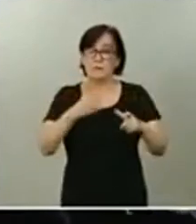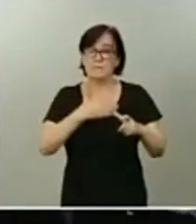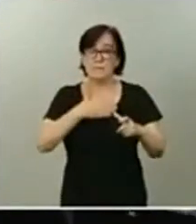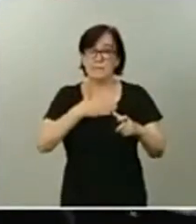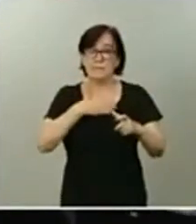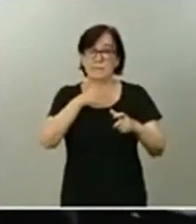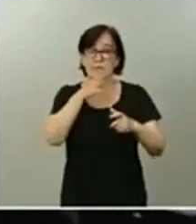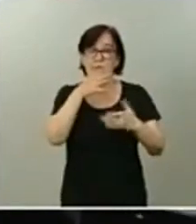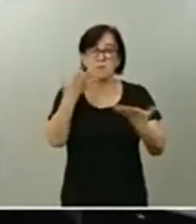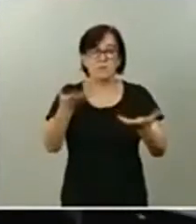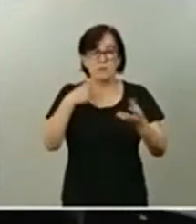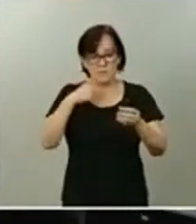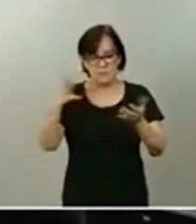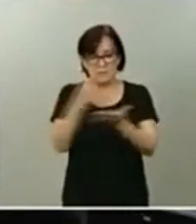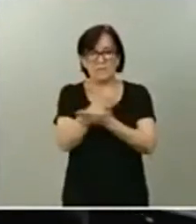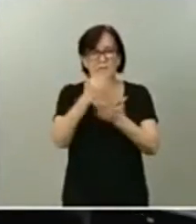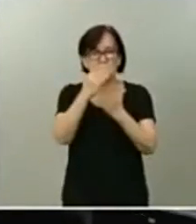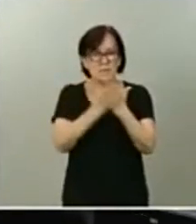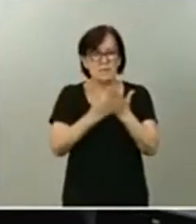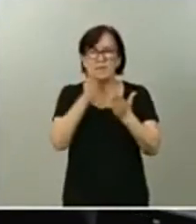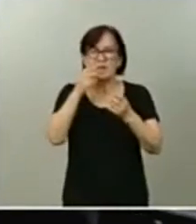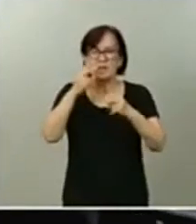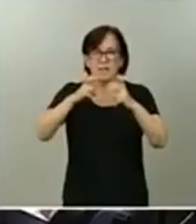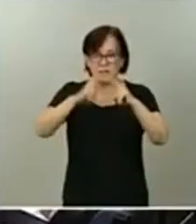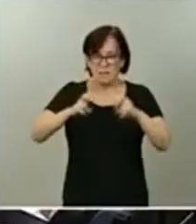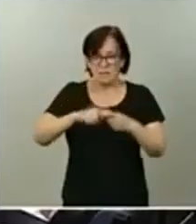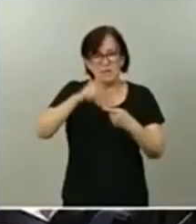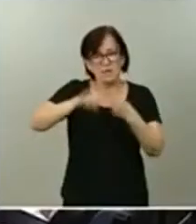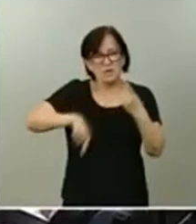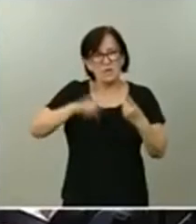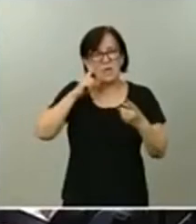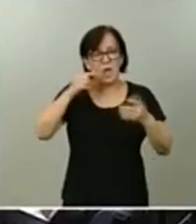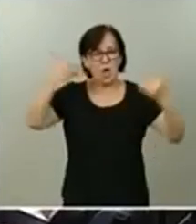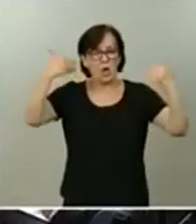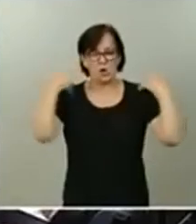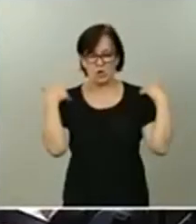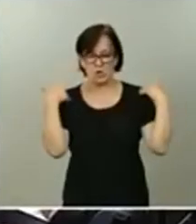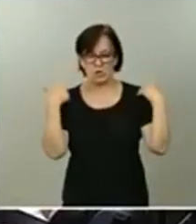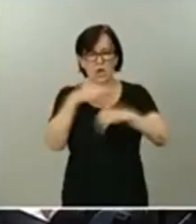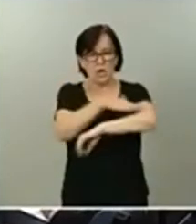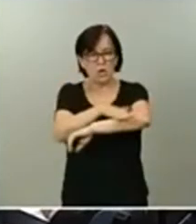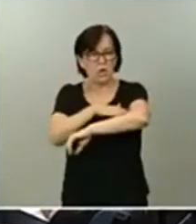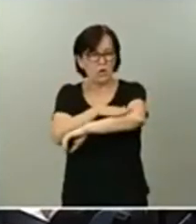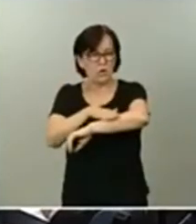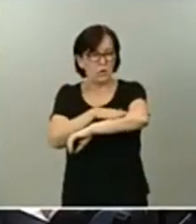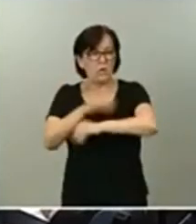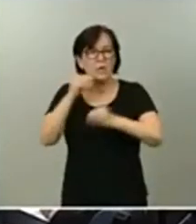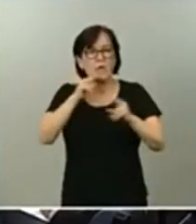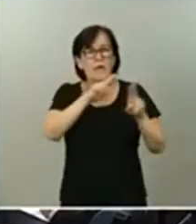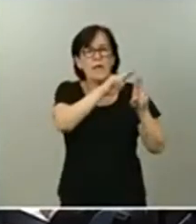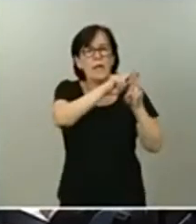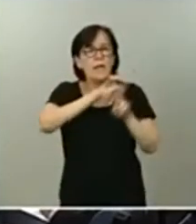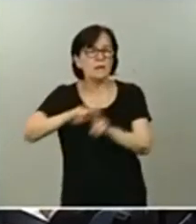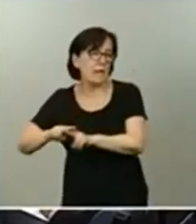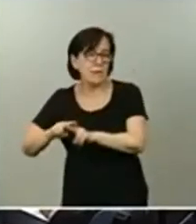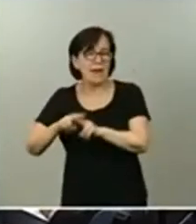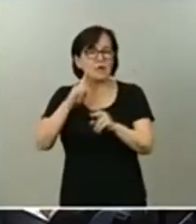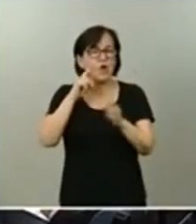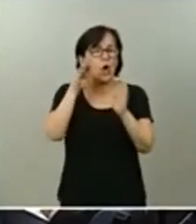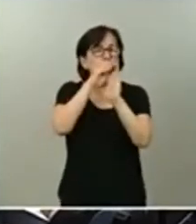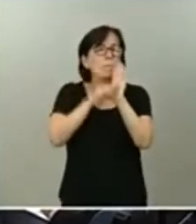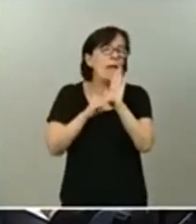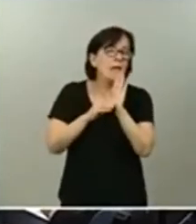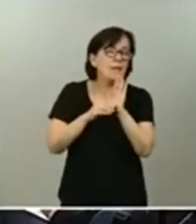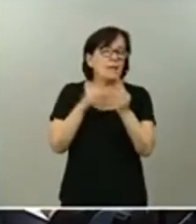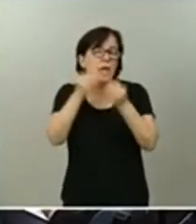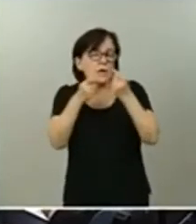que hace referencia a la sanidad exterior, que como saben ustedes, es una competencia del Gobierno. Bueno, hacemos un repaso de las medidas desplegadas y los